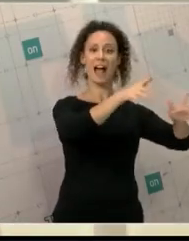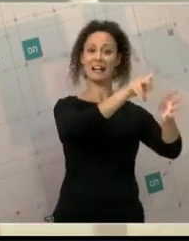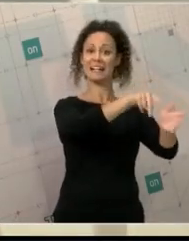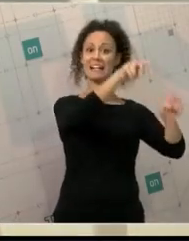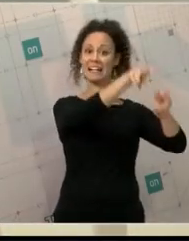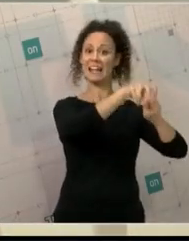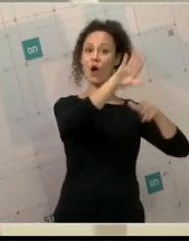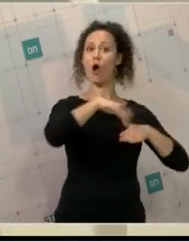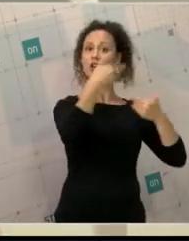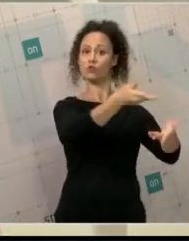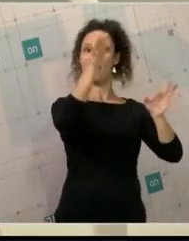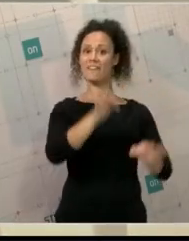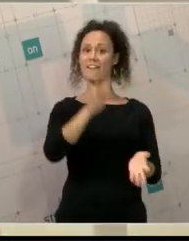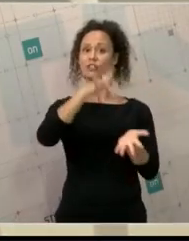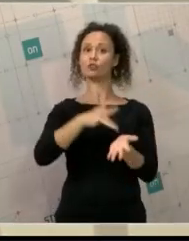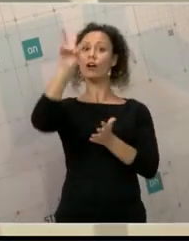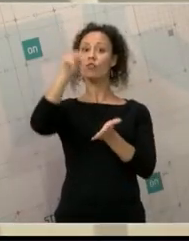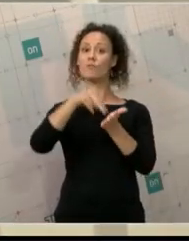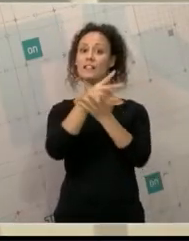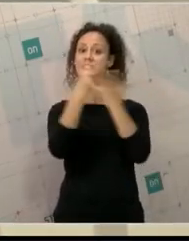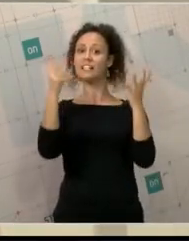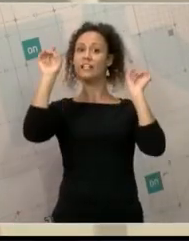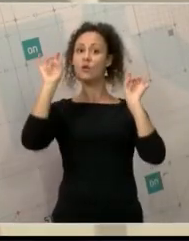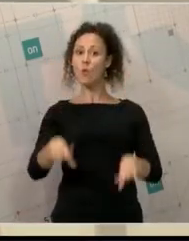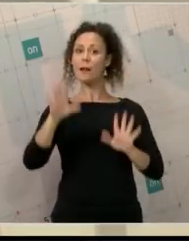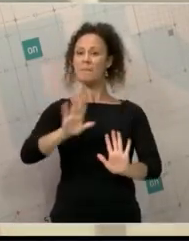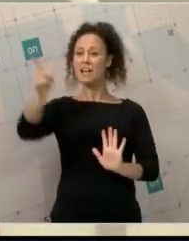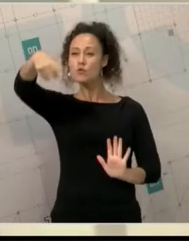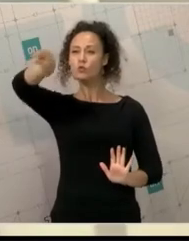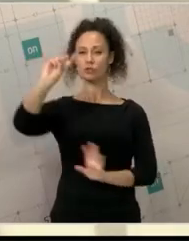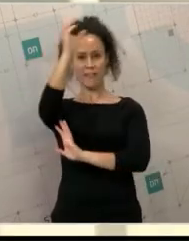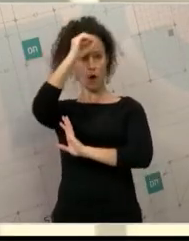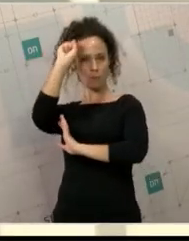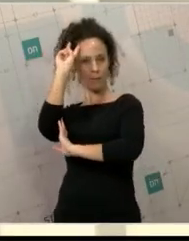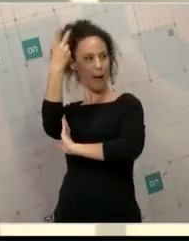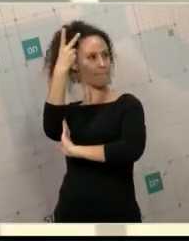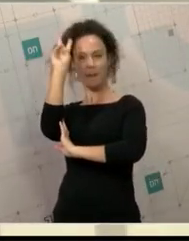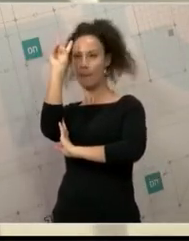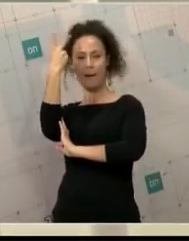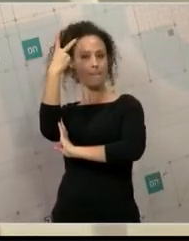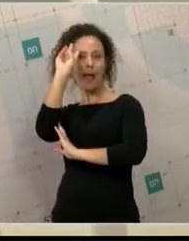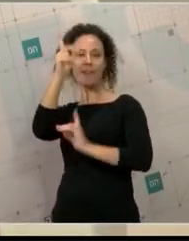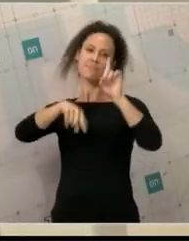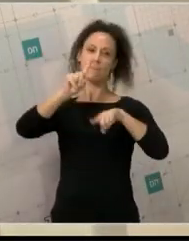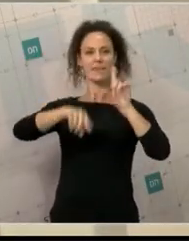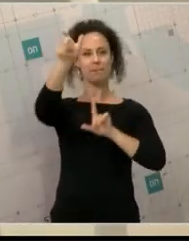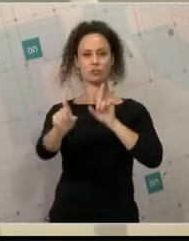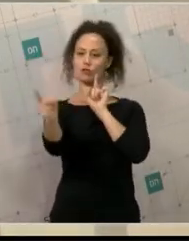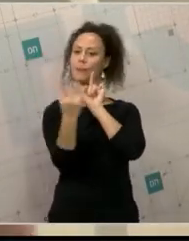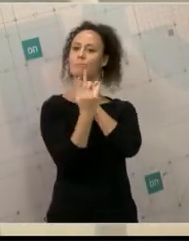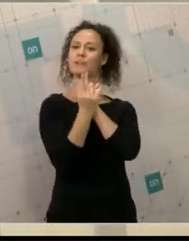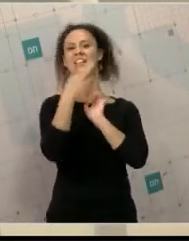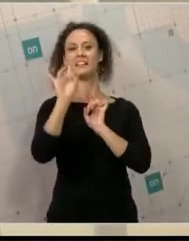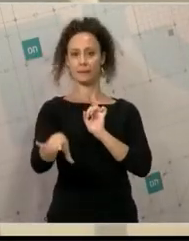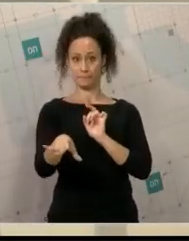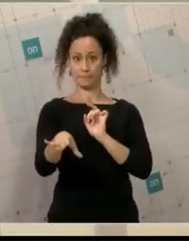Pero ustedes cambian de opinión, dependiendo de qué del interlocutor que tengan delante. Y es verdad, es